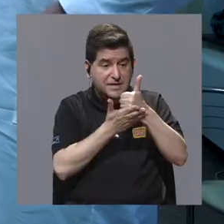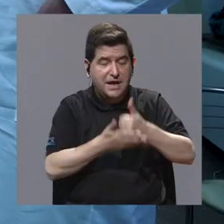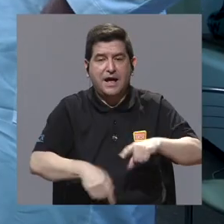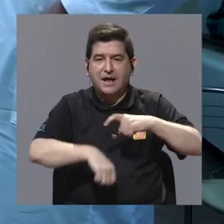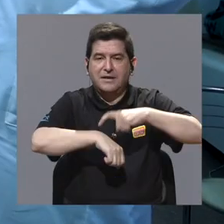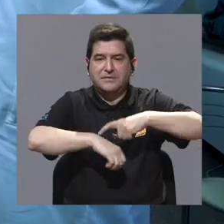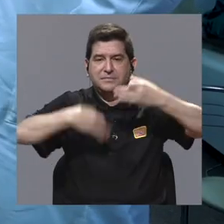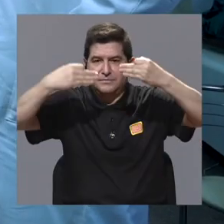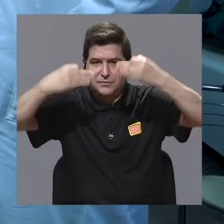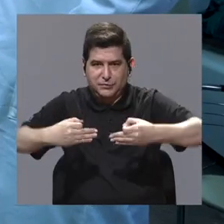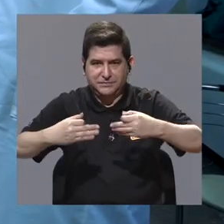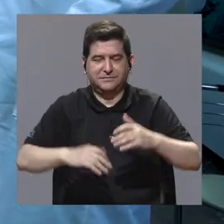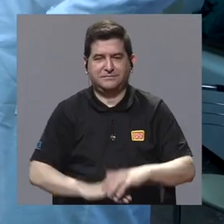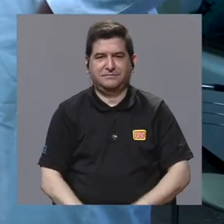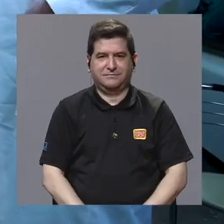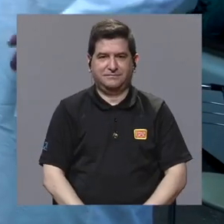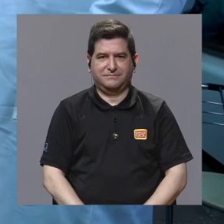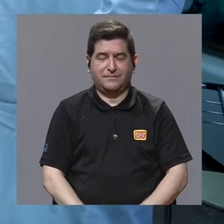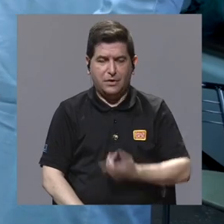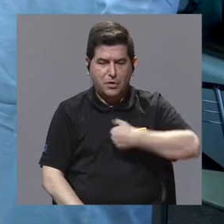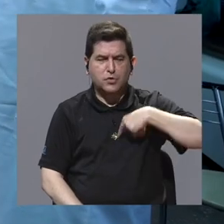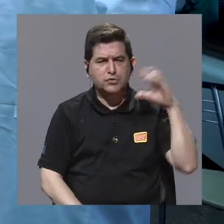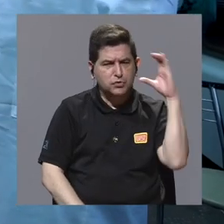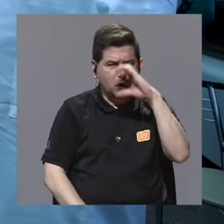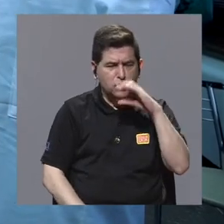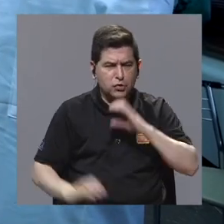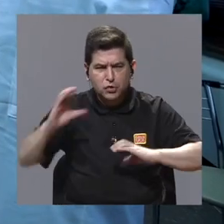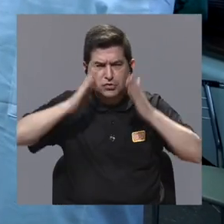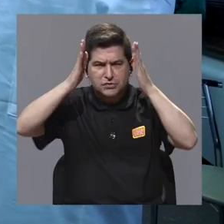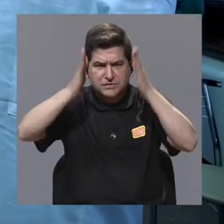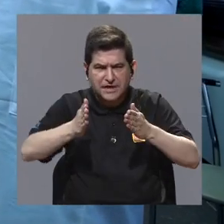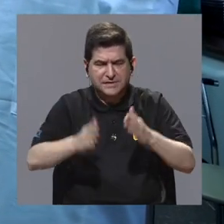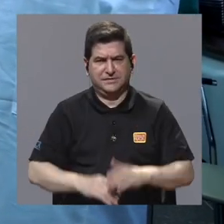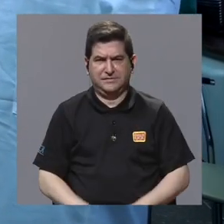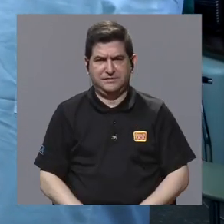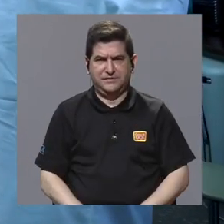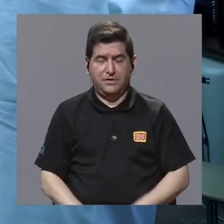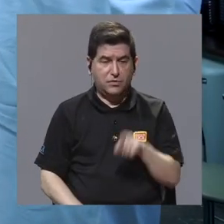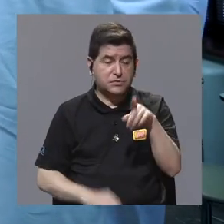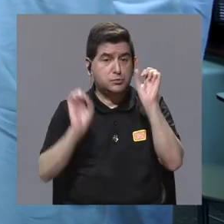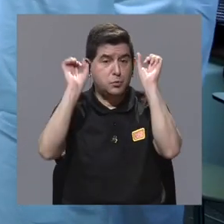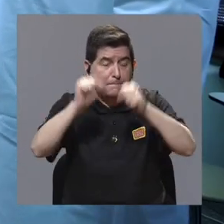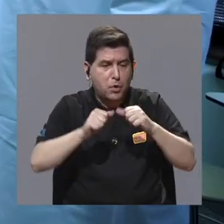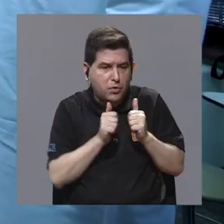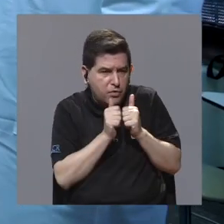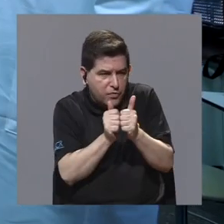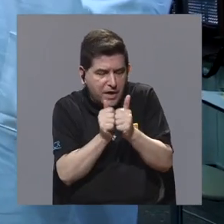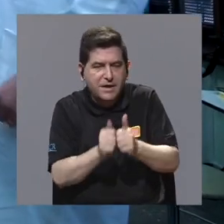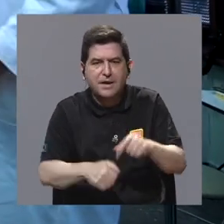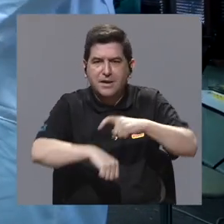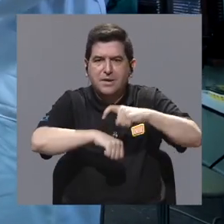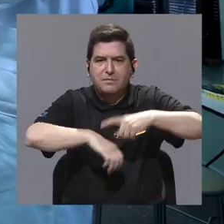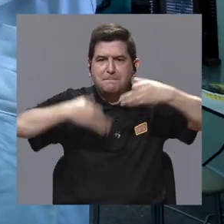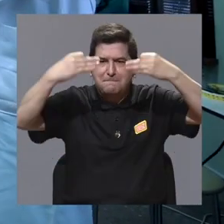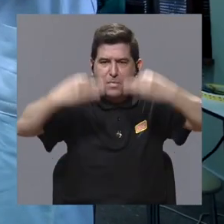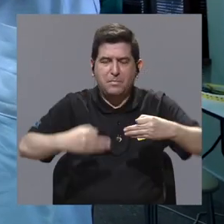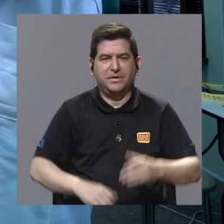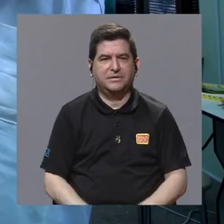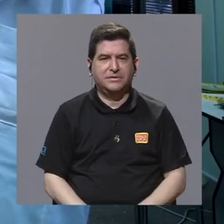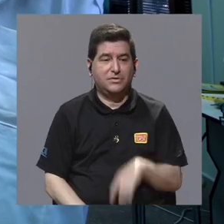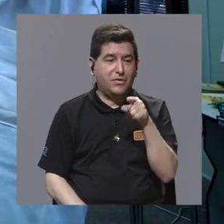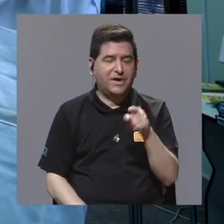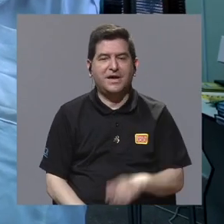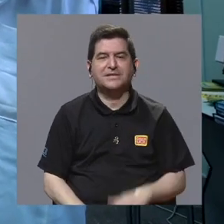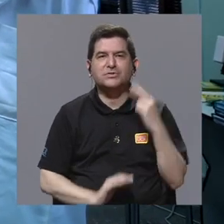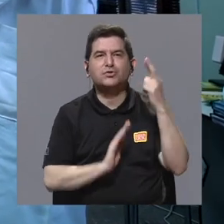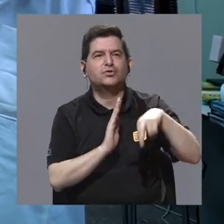decisiones, cuando buscamos a las científicas y a los científicos para poder acompañar la toma de decisiones. Es básicamente ese